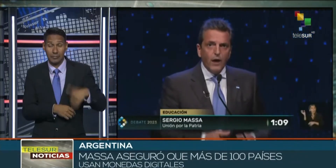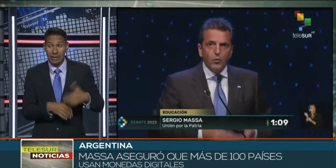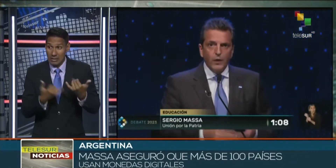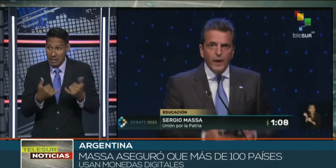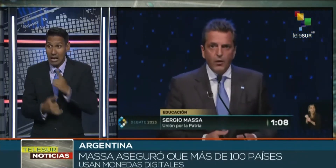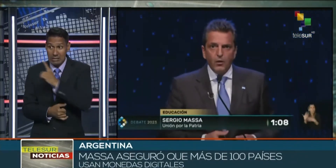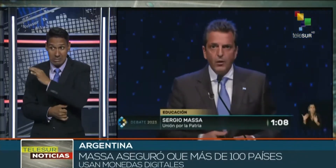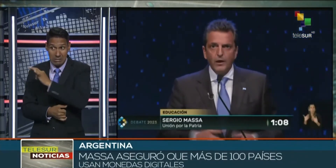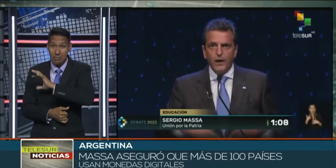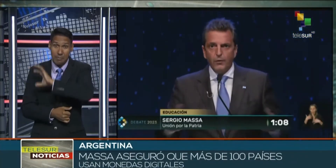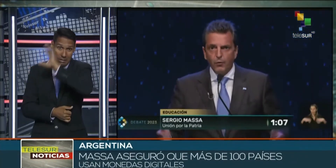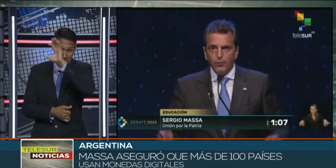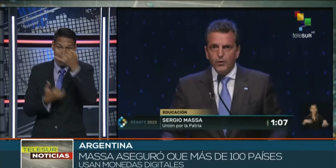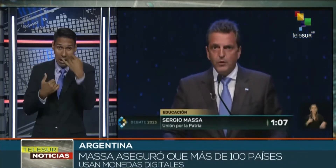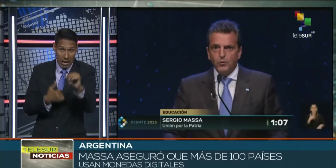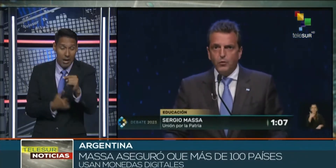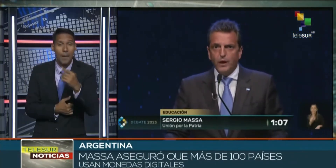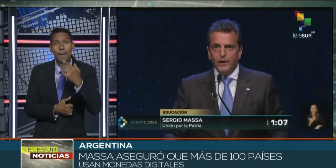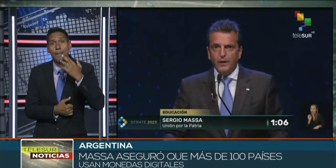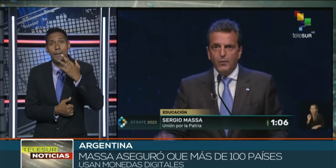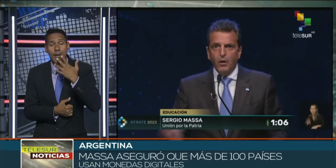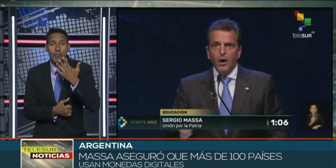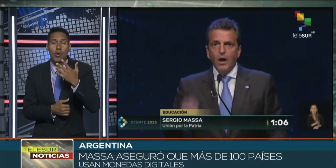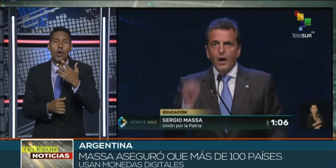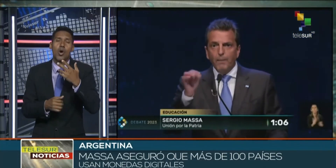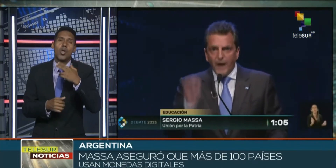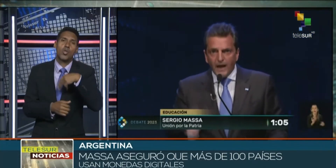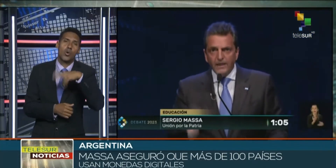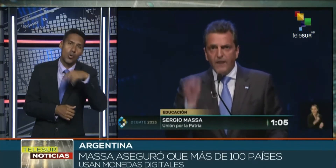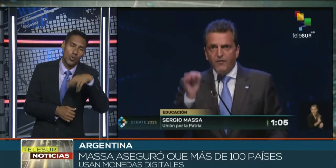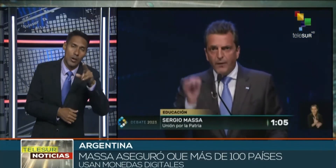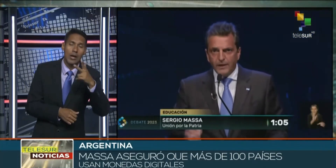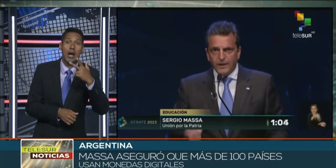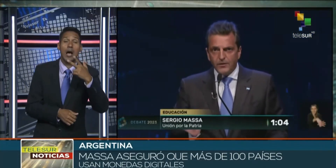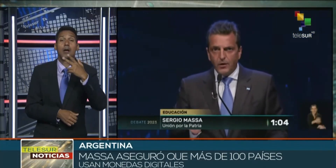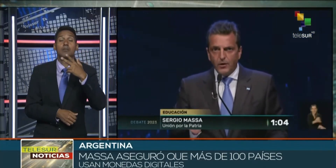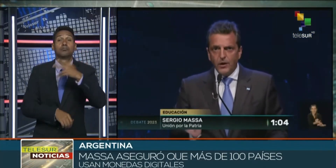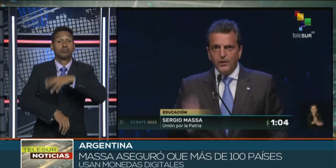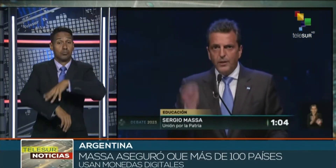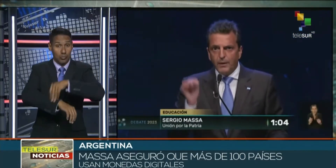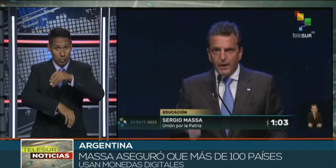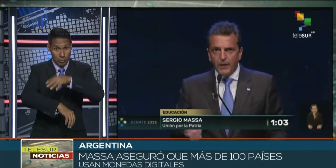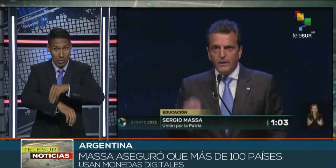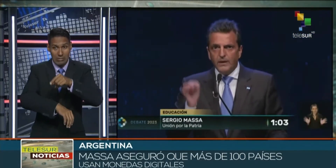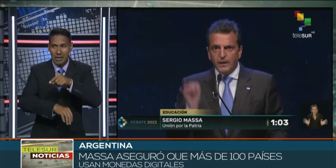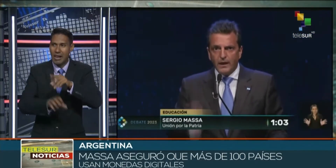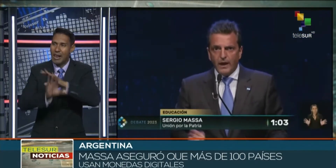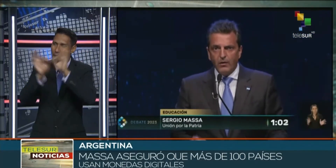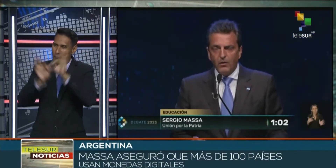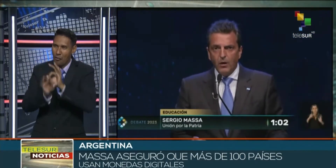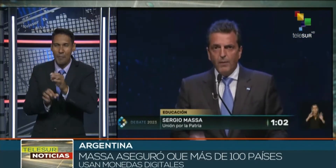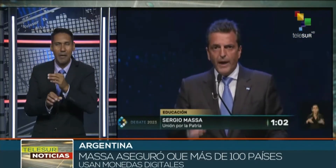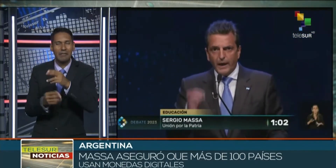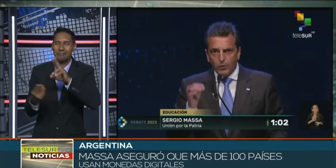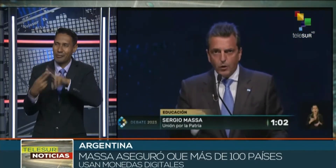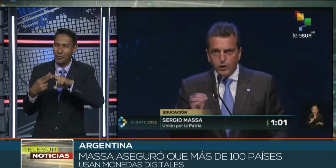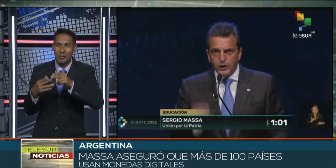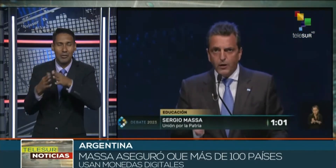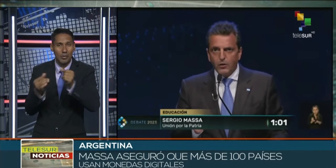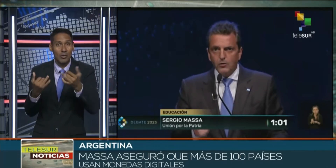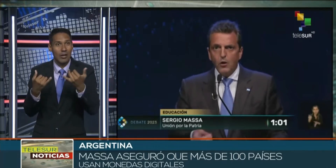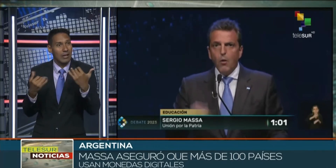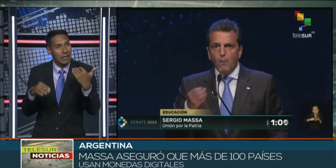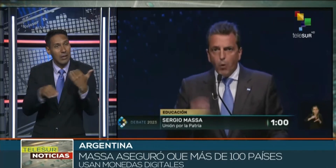que ya lo están haciendo. Tomó como referencia a Noruega, a Suecia, que son el modelo más conocido, pero en el que también está avanzando